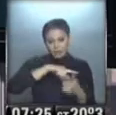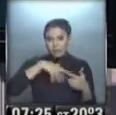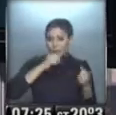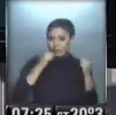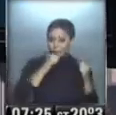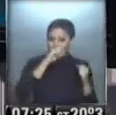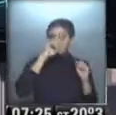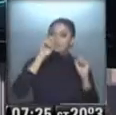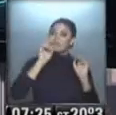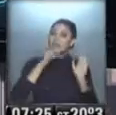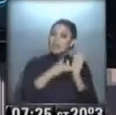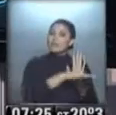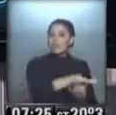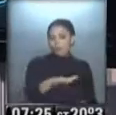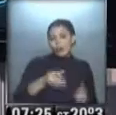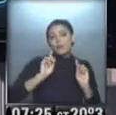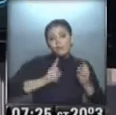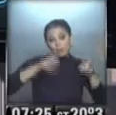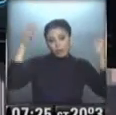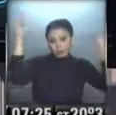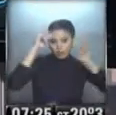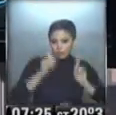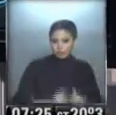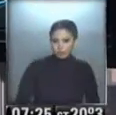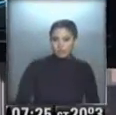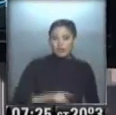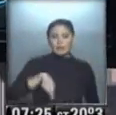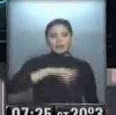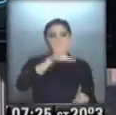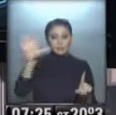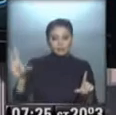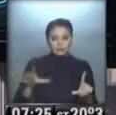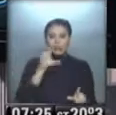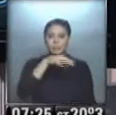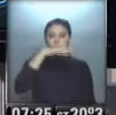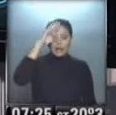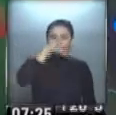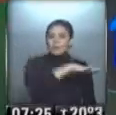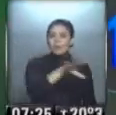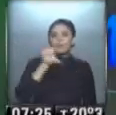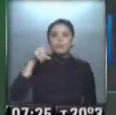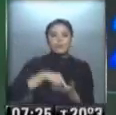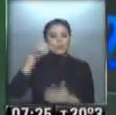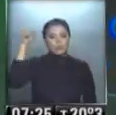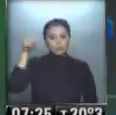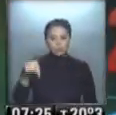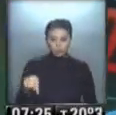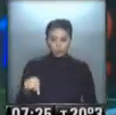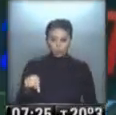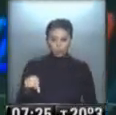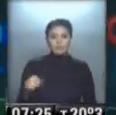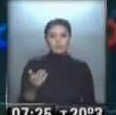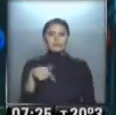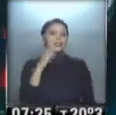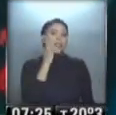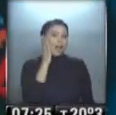manera muy aislada, pero allí van a estar las precipitaciones. En la zona central, La Pampa, sur de Buenos Aires, a partir